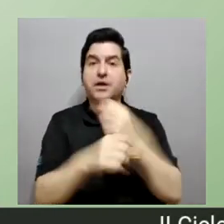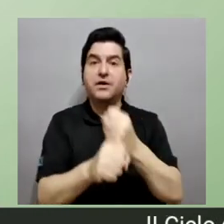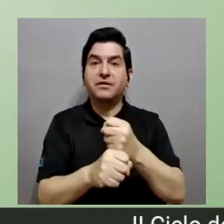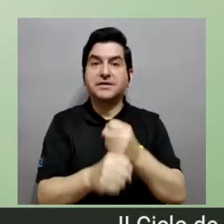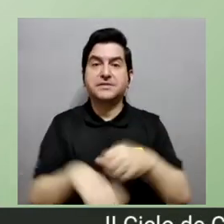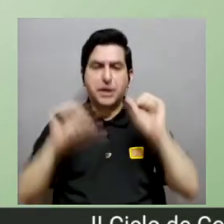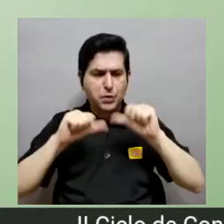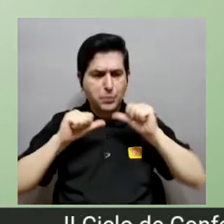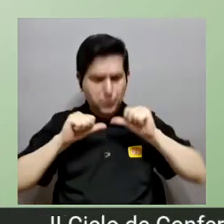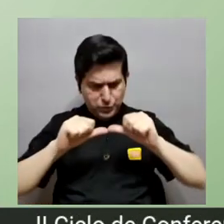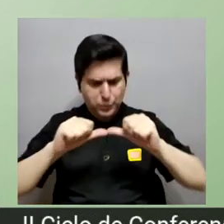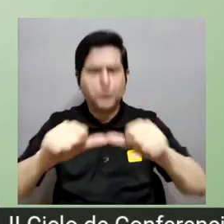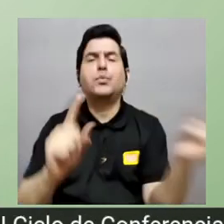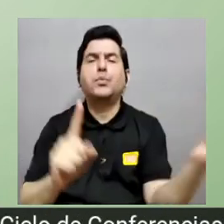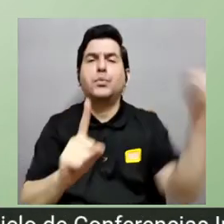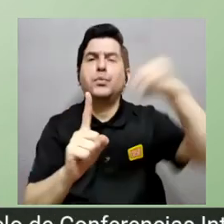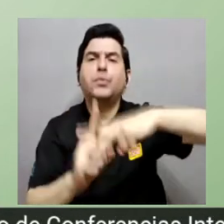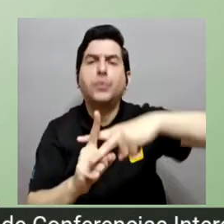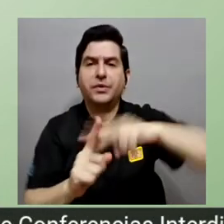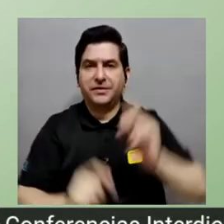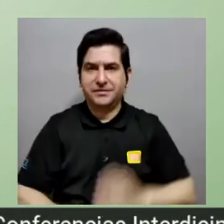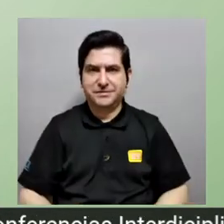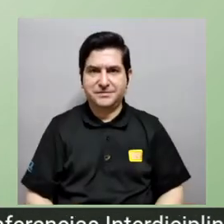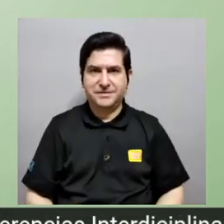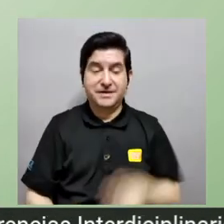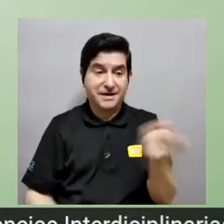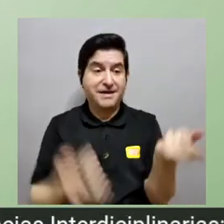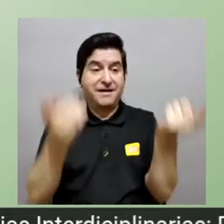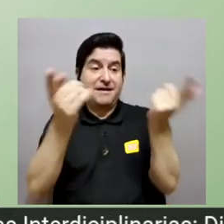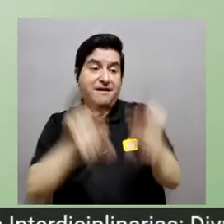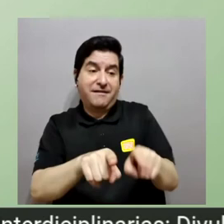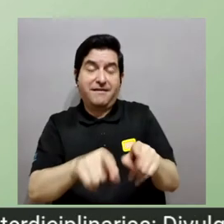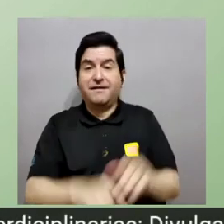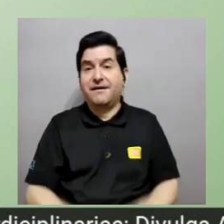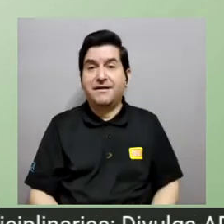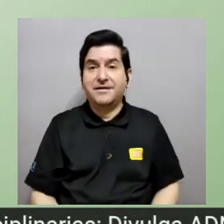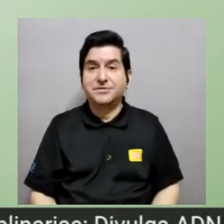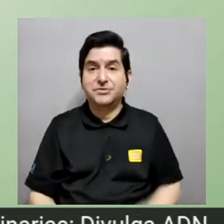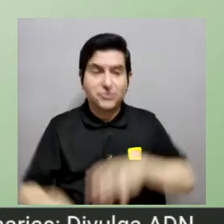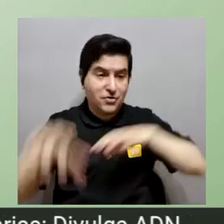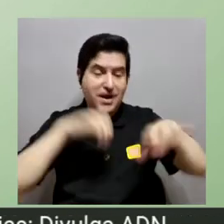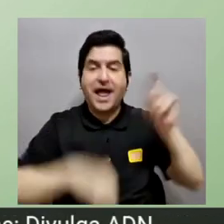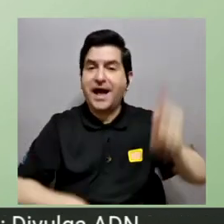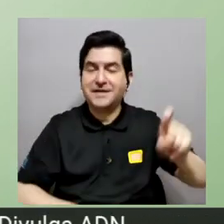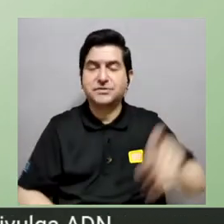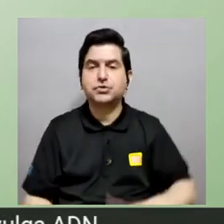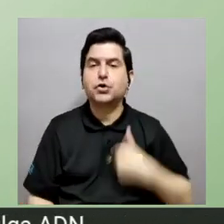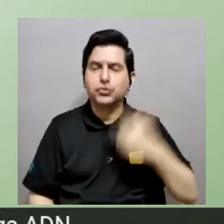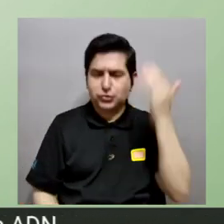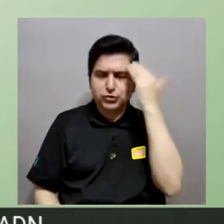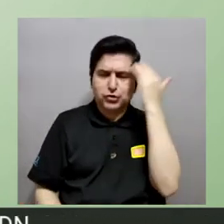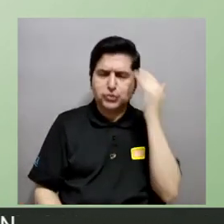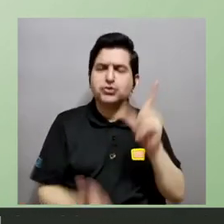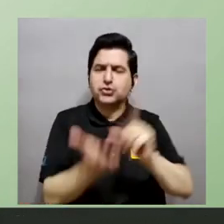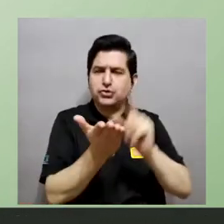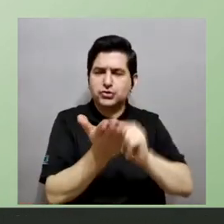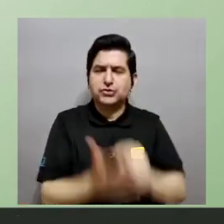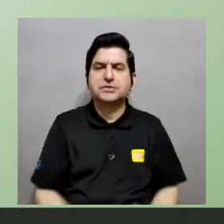necesarias para que se reproduzcan él se va a reproducir va a poder continuar ejecutando la la